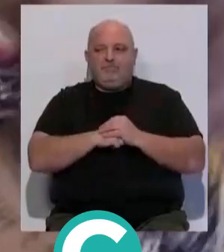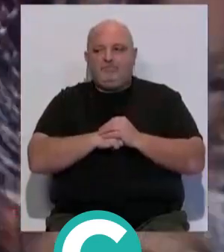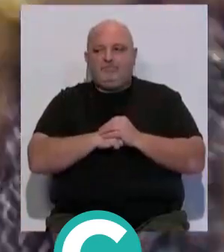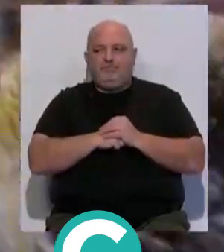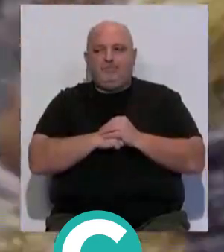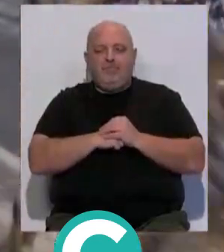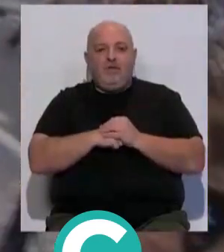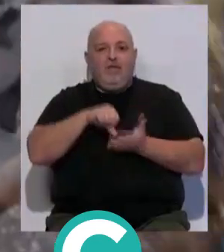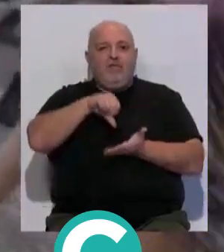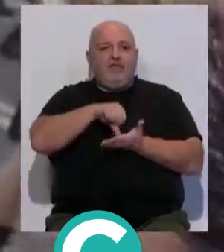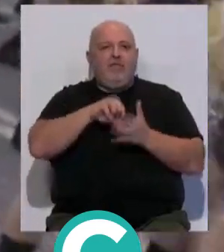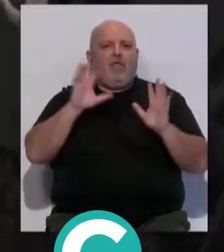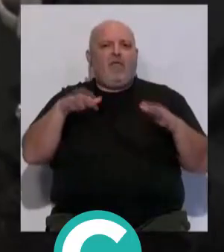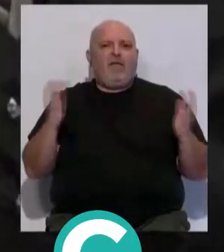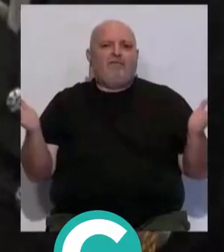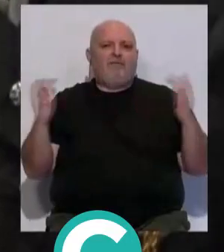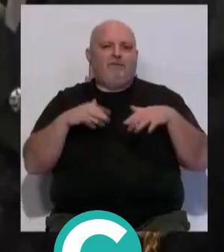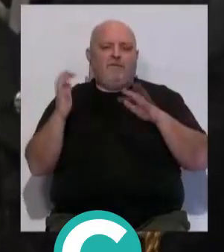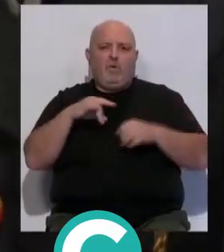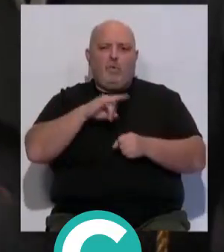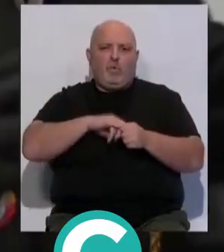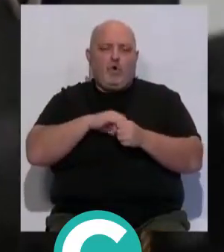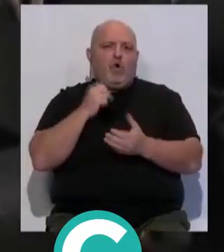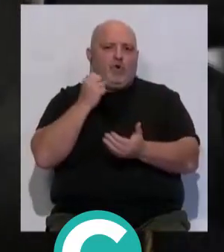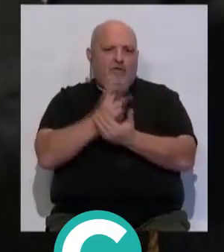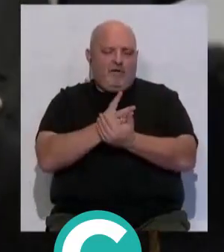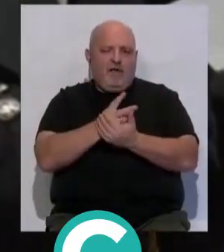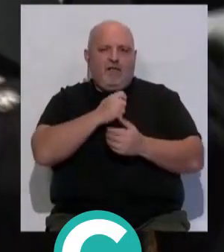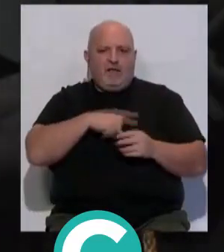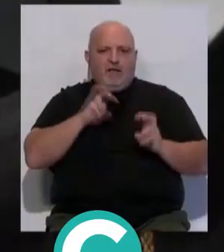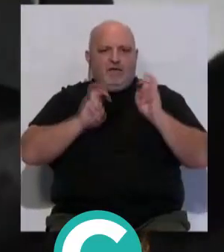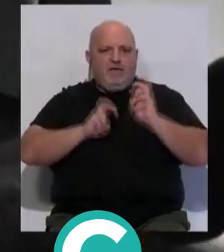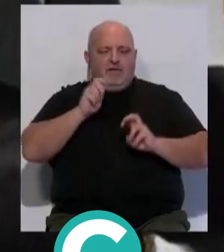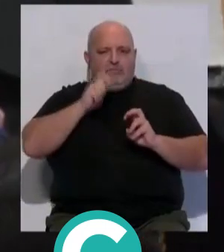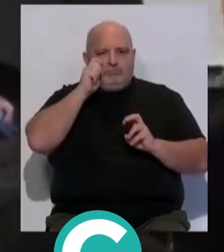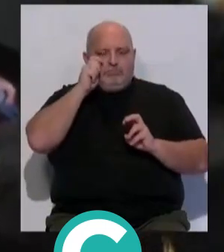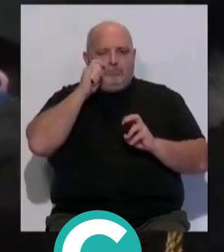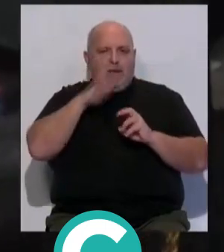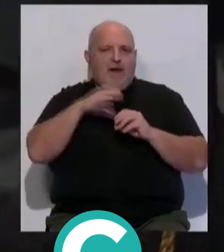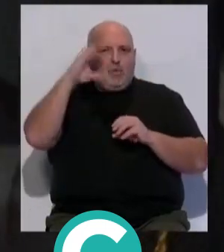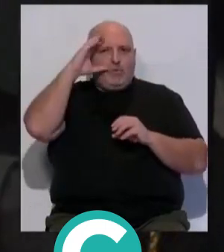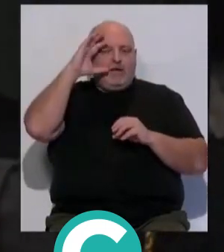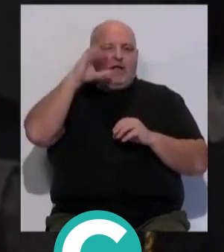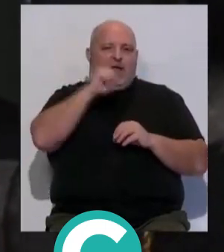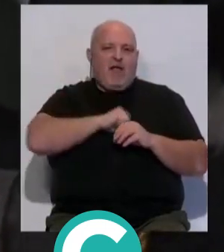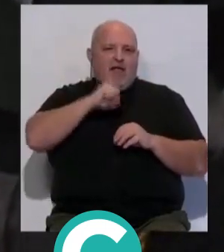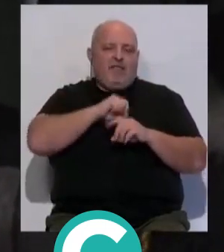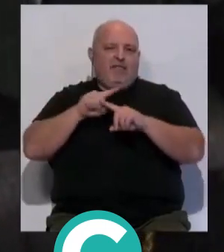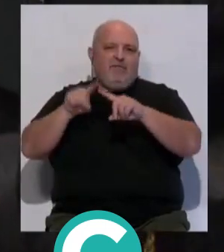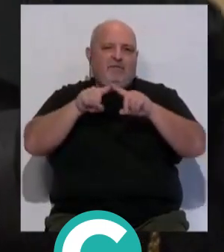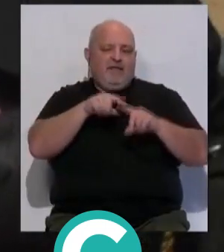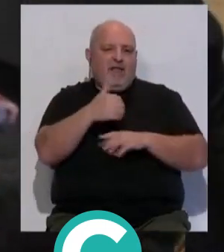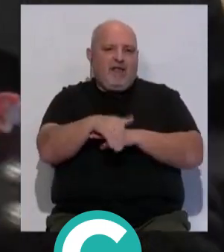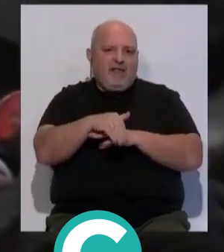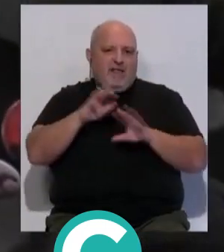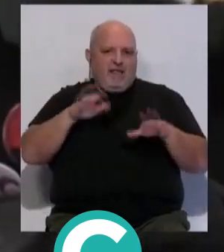El centro de Cádiz se volvía a llenar el lunes de carnaval de gaditanos y visitantes para escuchar las coplas en distintas calles de